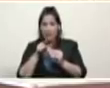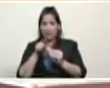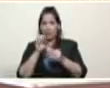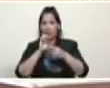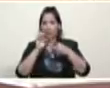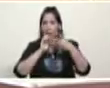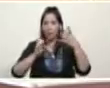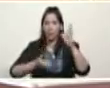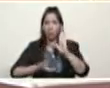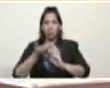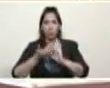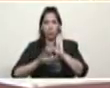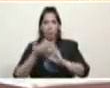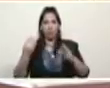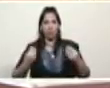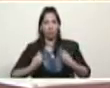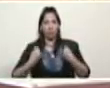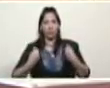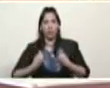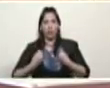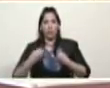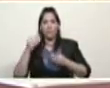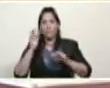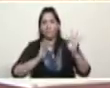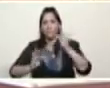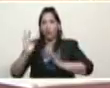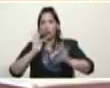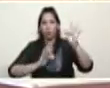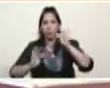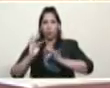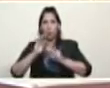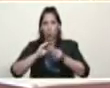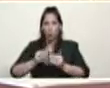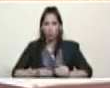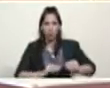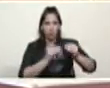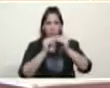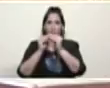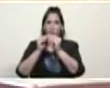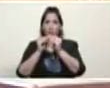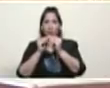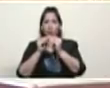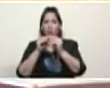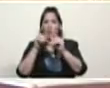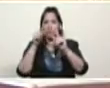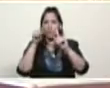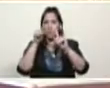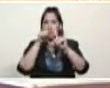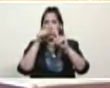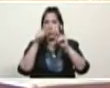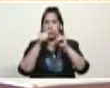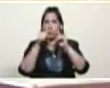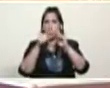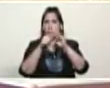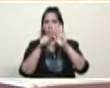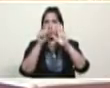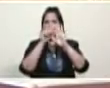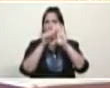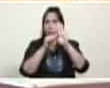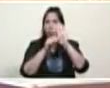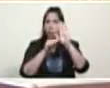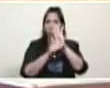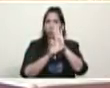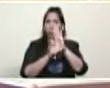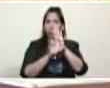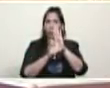para fijar otro conjunto de elementos de la economía, es el valor de la